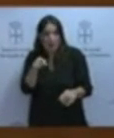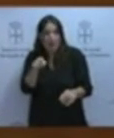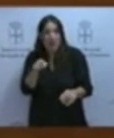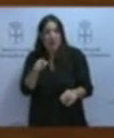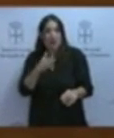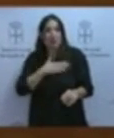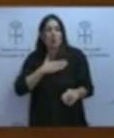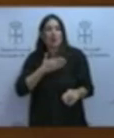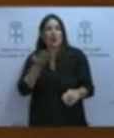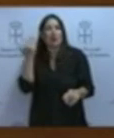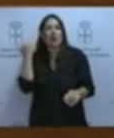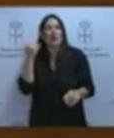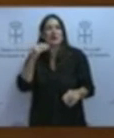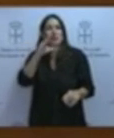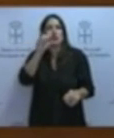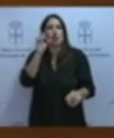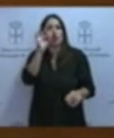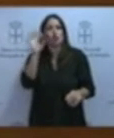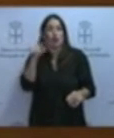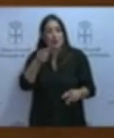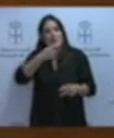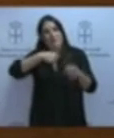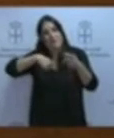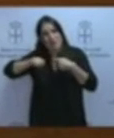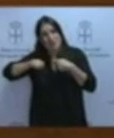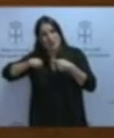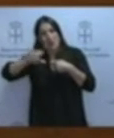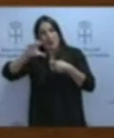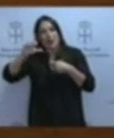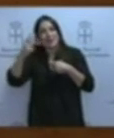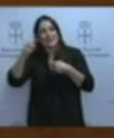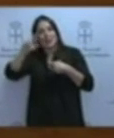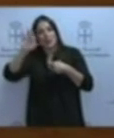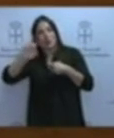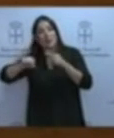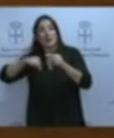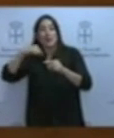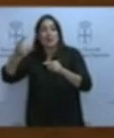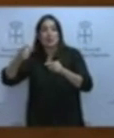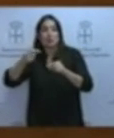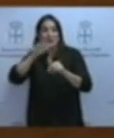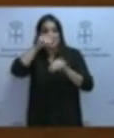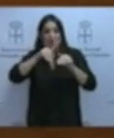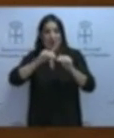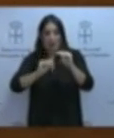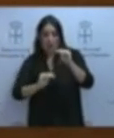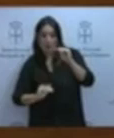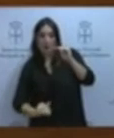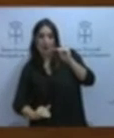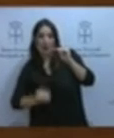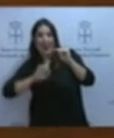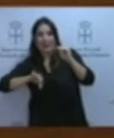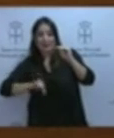del Coto Minero Cantábrico, la vende a Rodolfo Cachero y le arrenda las capas más inferiores de la mina, que son las que se están inundando.